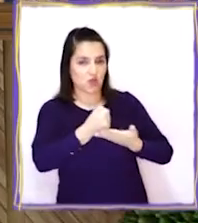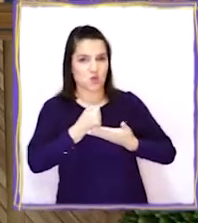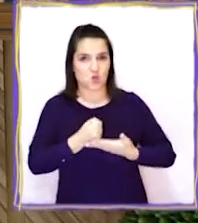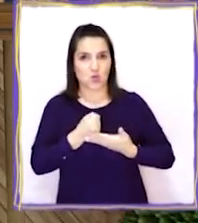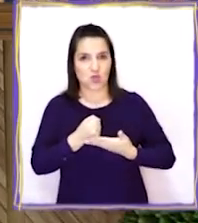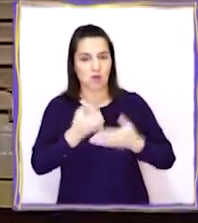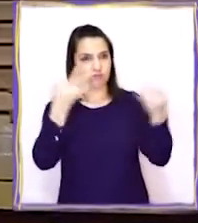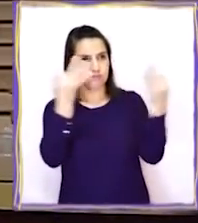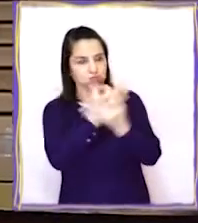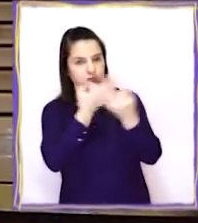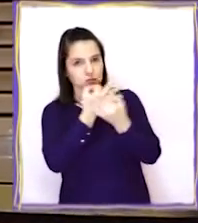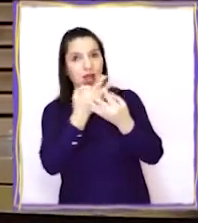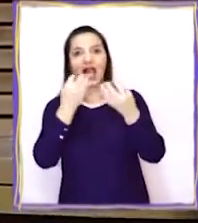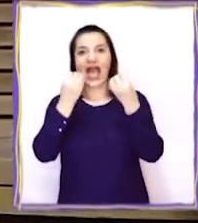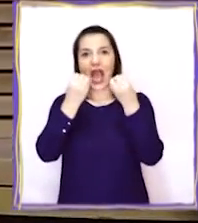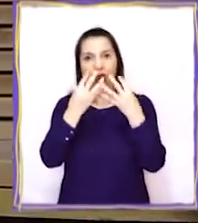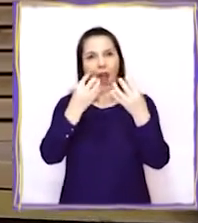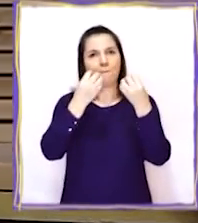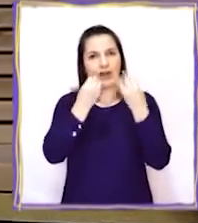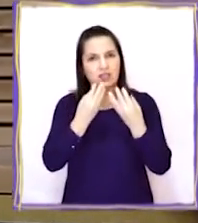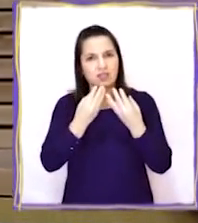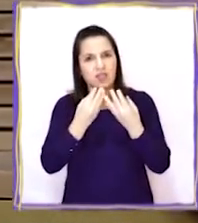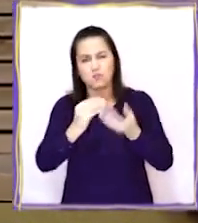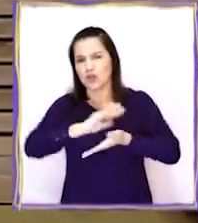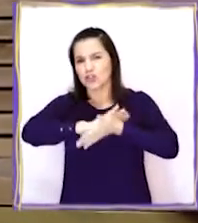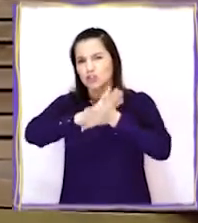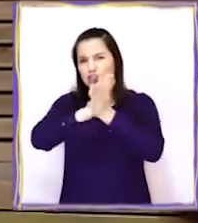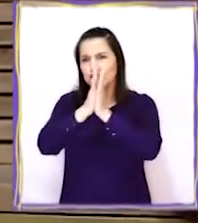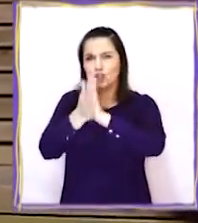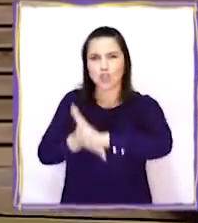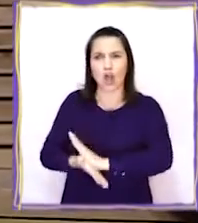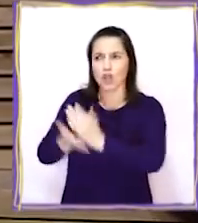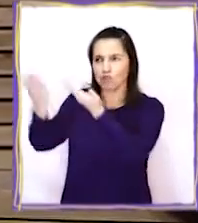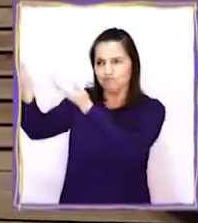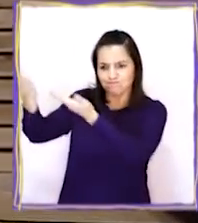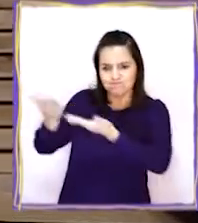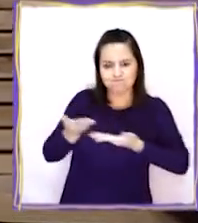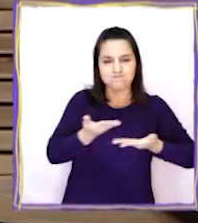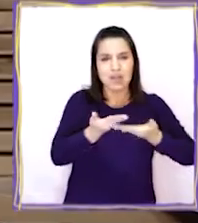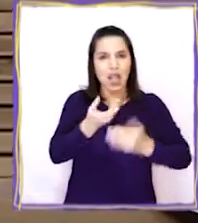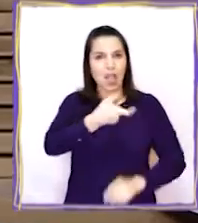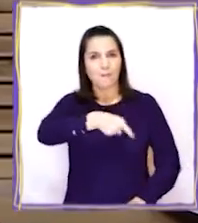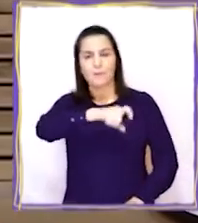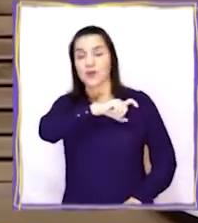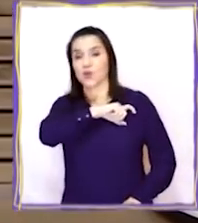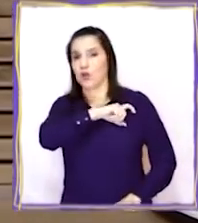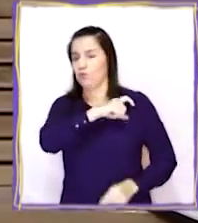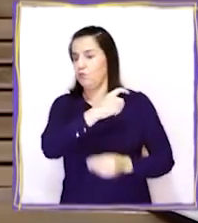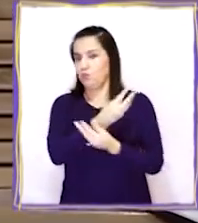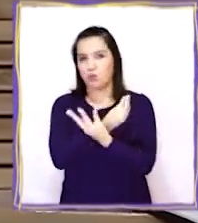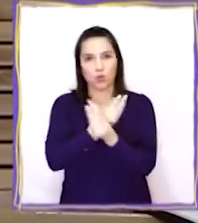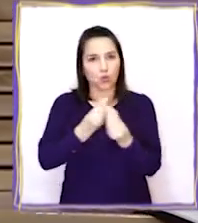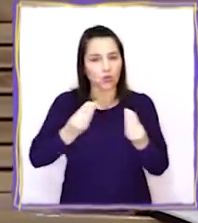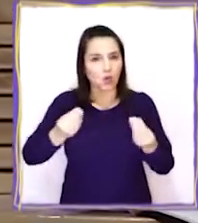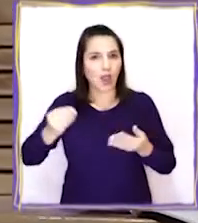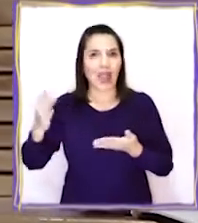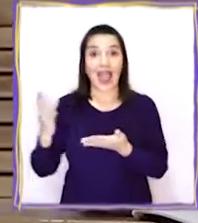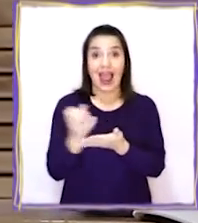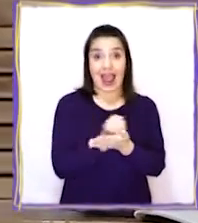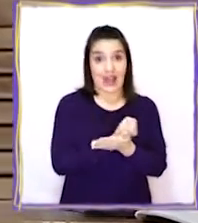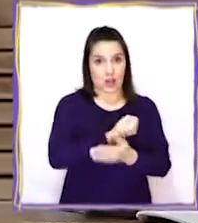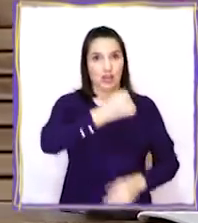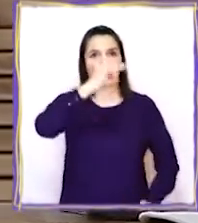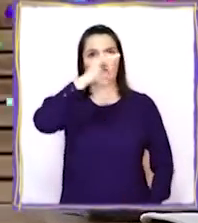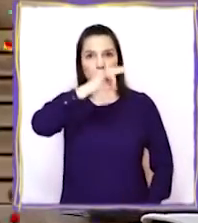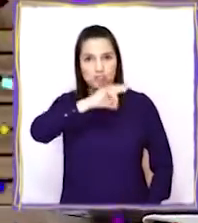tu ayuda pudimos aprender sobre los aportes de los españoles, que han sido muchos y han logrado